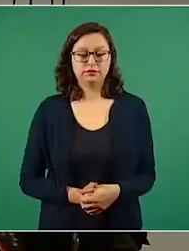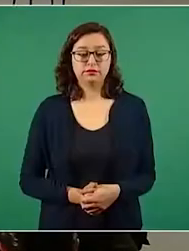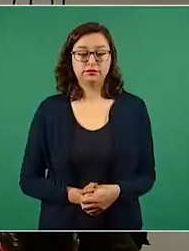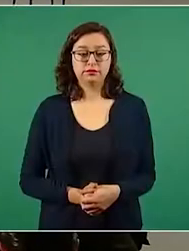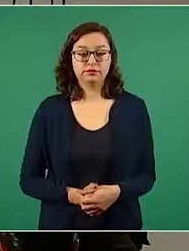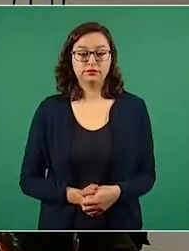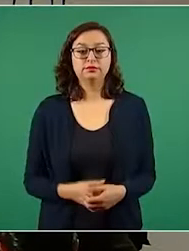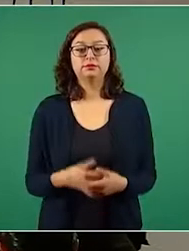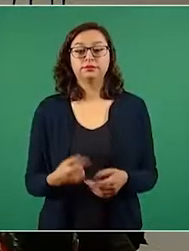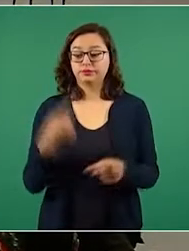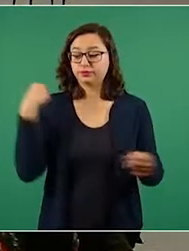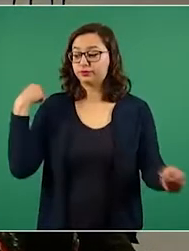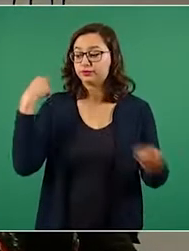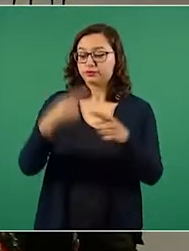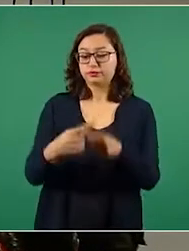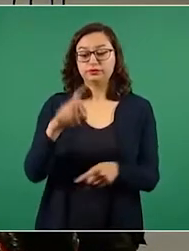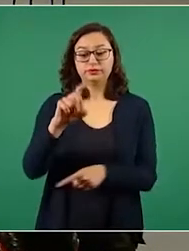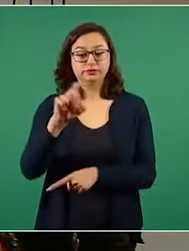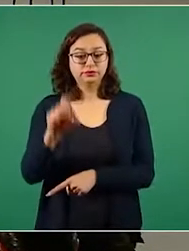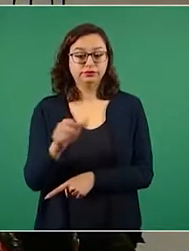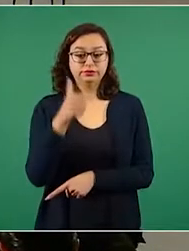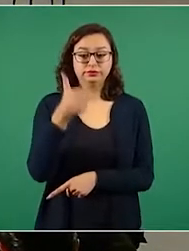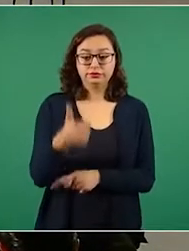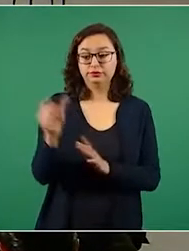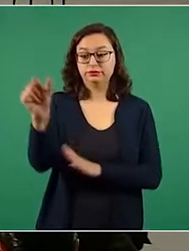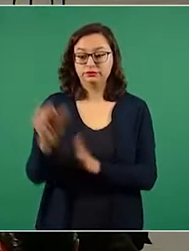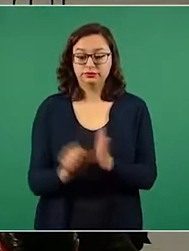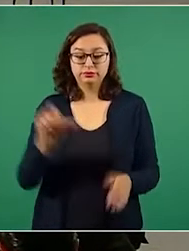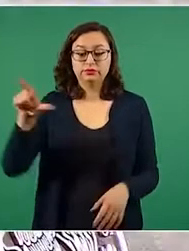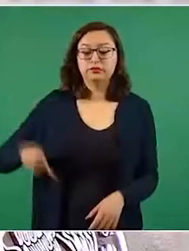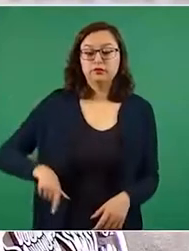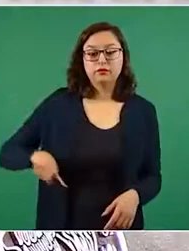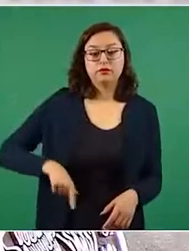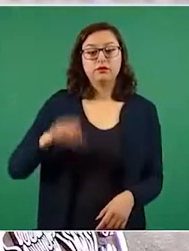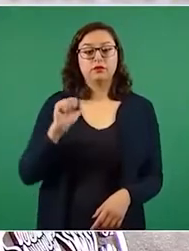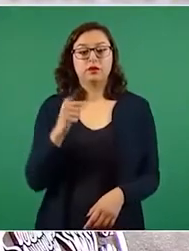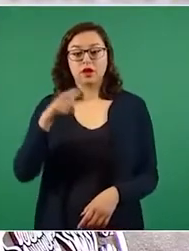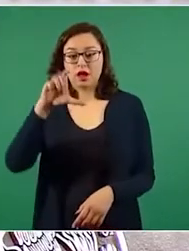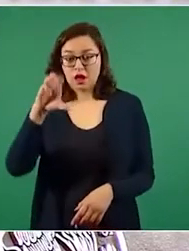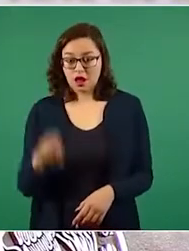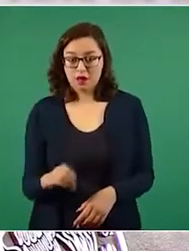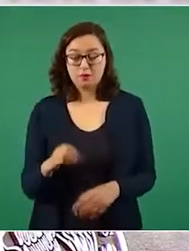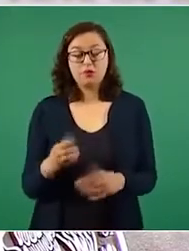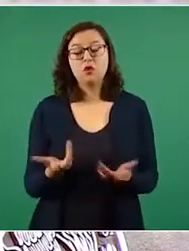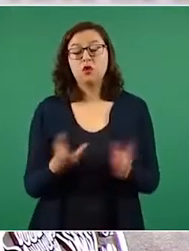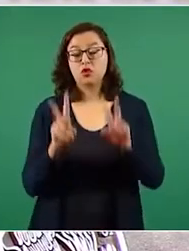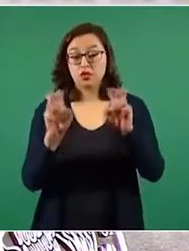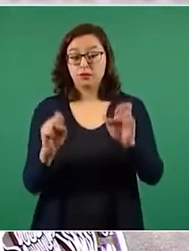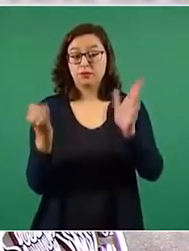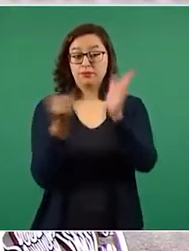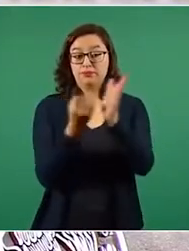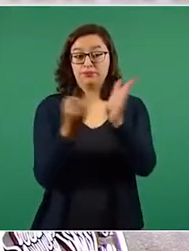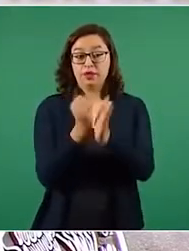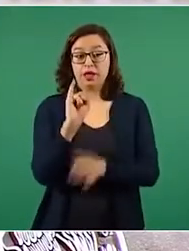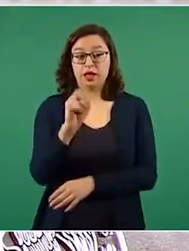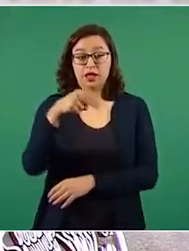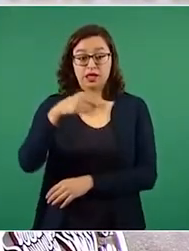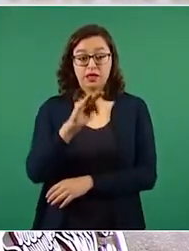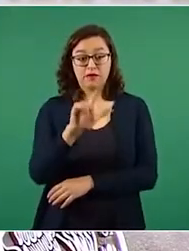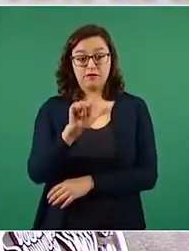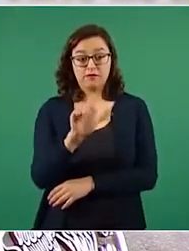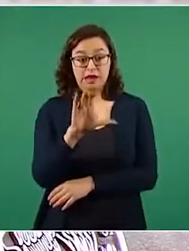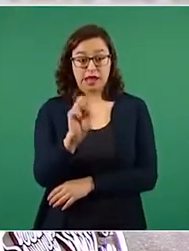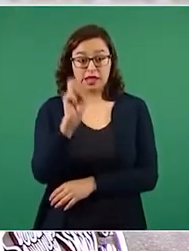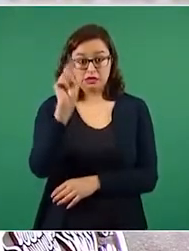subir las tarifas por arriba de la inflación, lo cual ha cumplido hasta el momento. Esto se comprueba si vemos que el